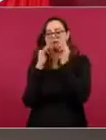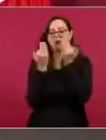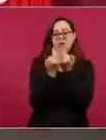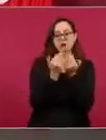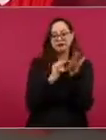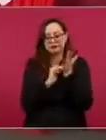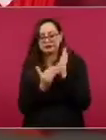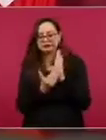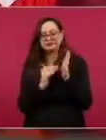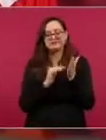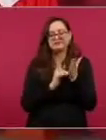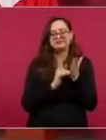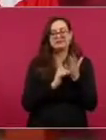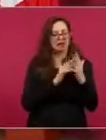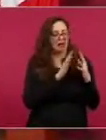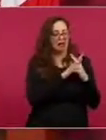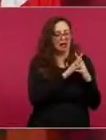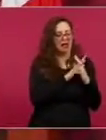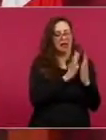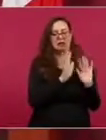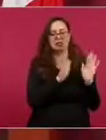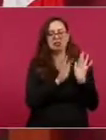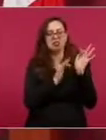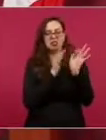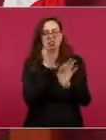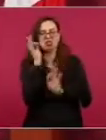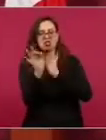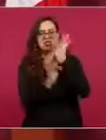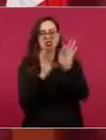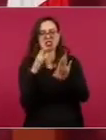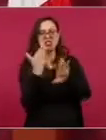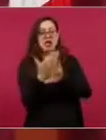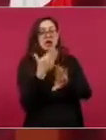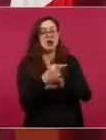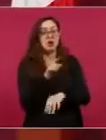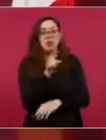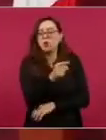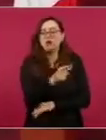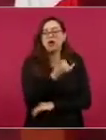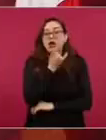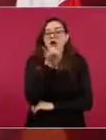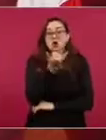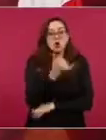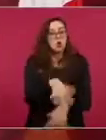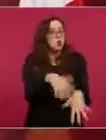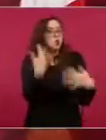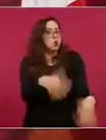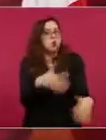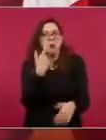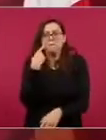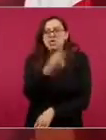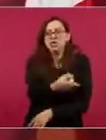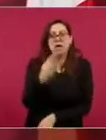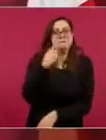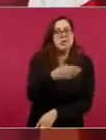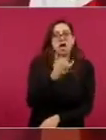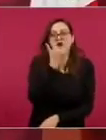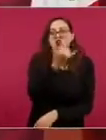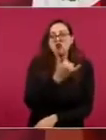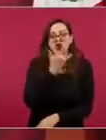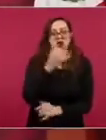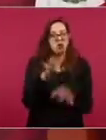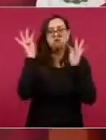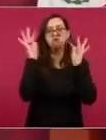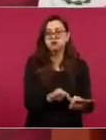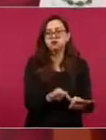magnificando errores que se